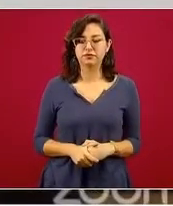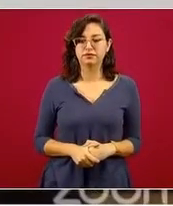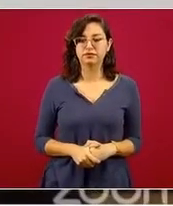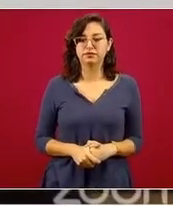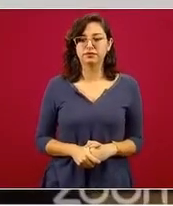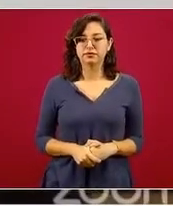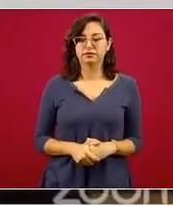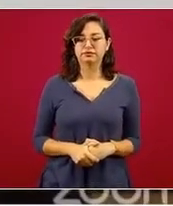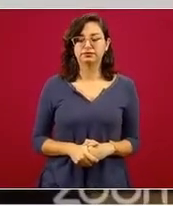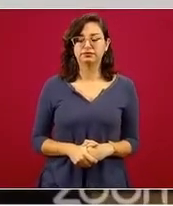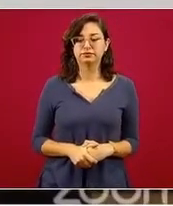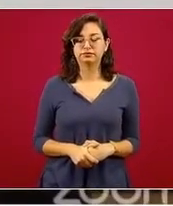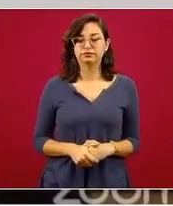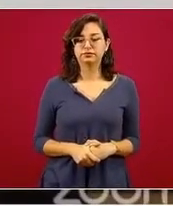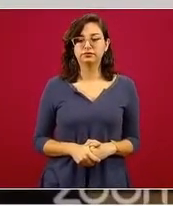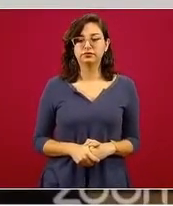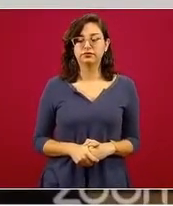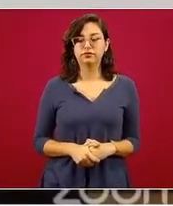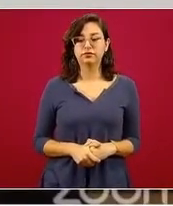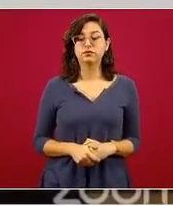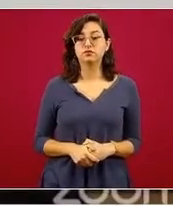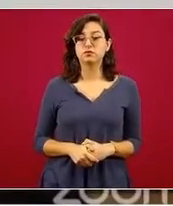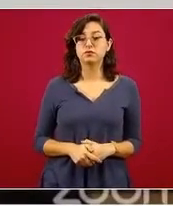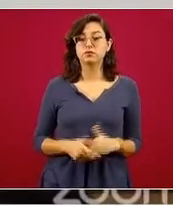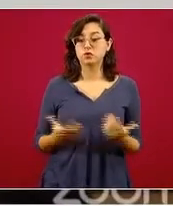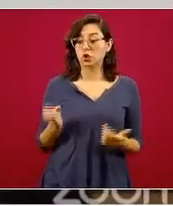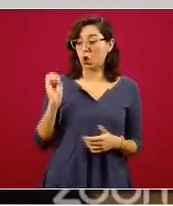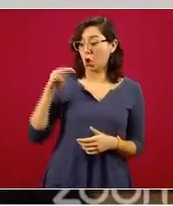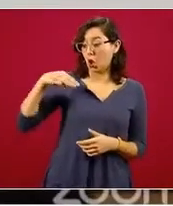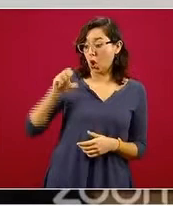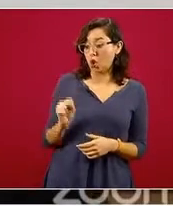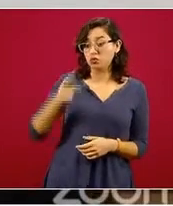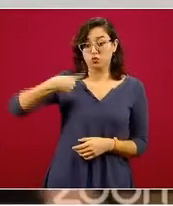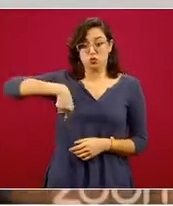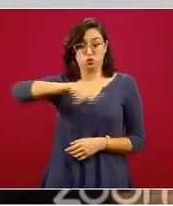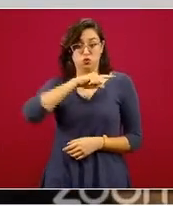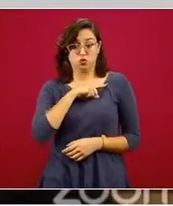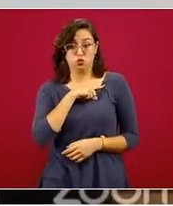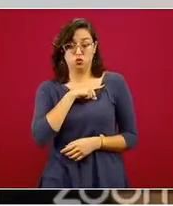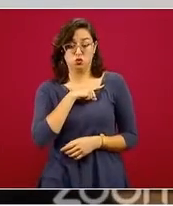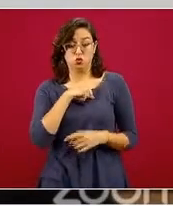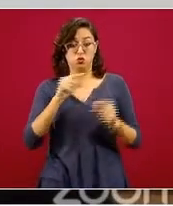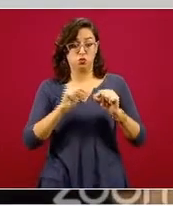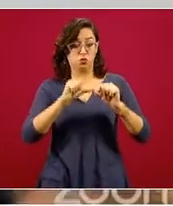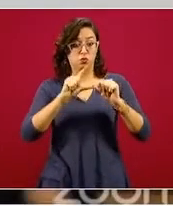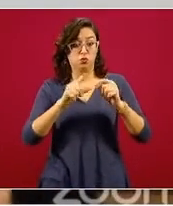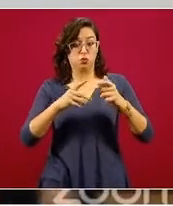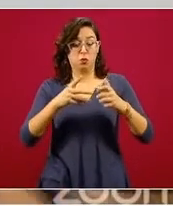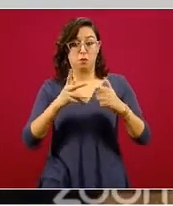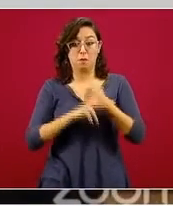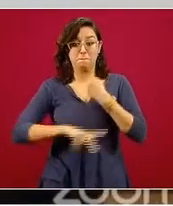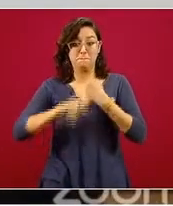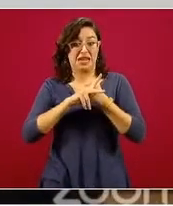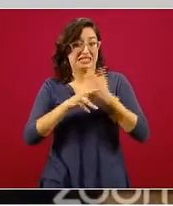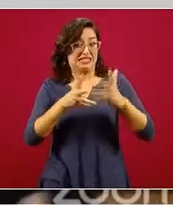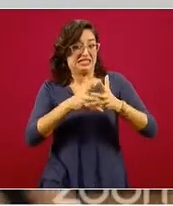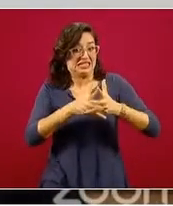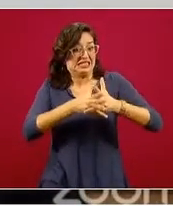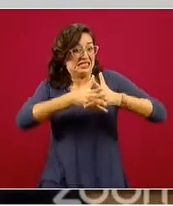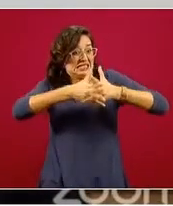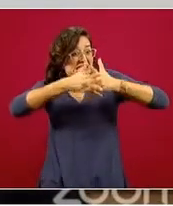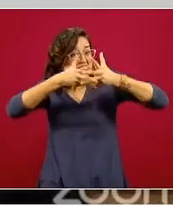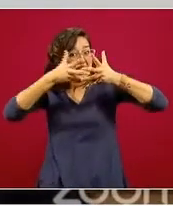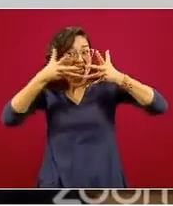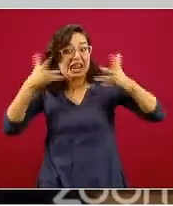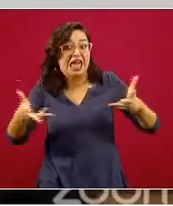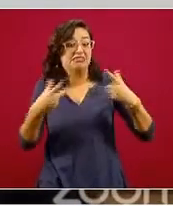no está a favor o no recomienda pruebas masivas en un país tan inmenso, tan complejo, tan